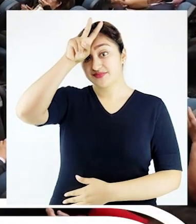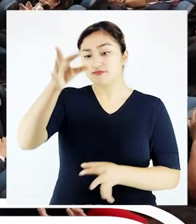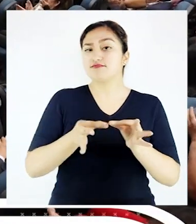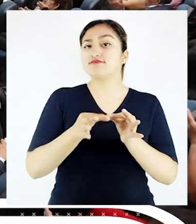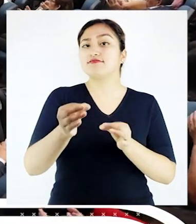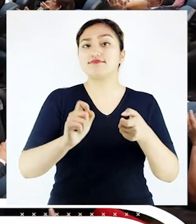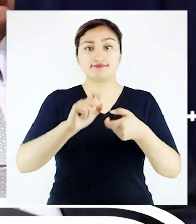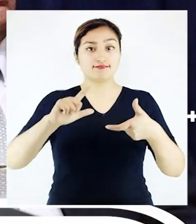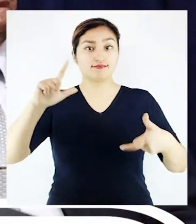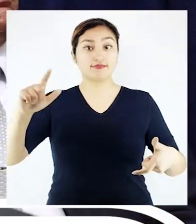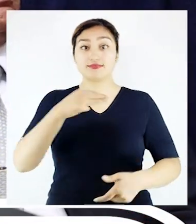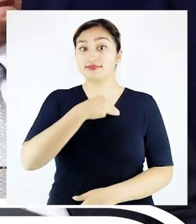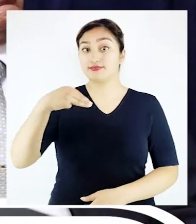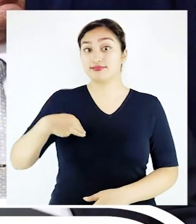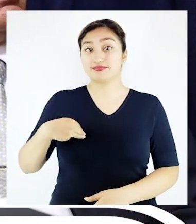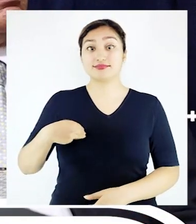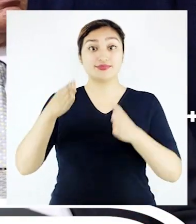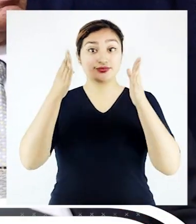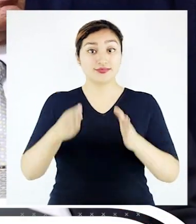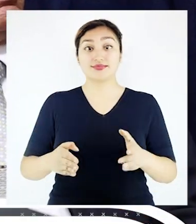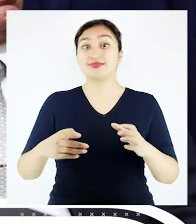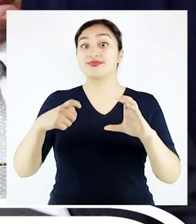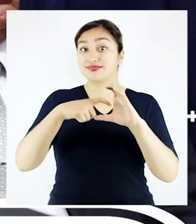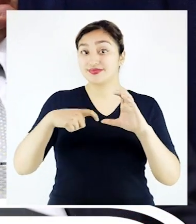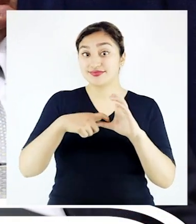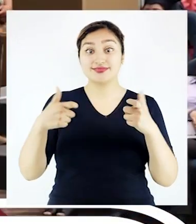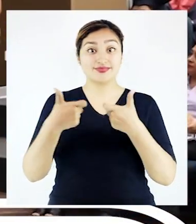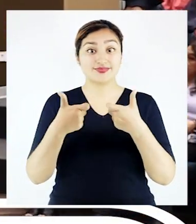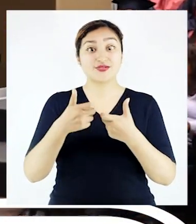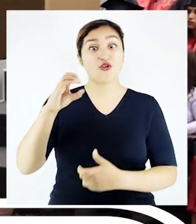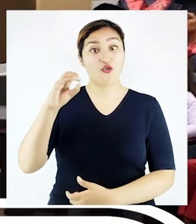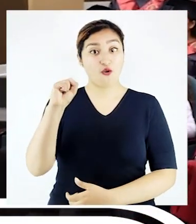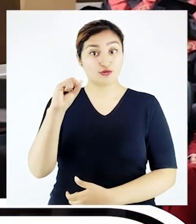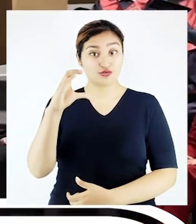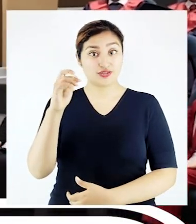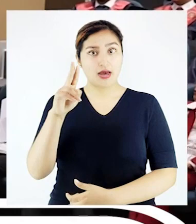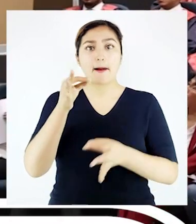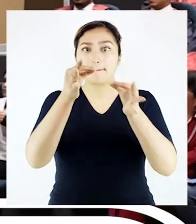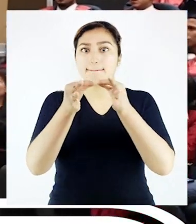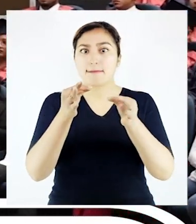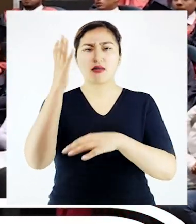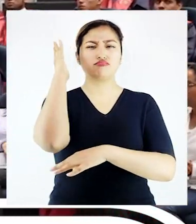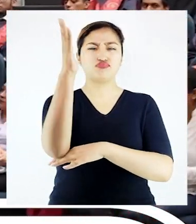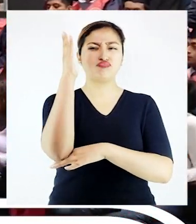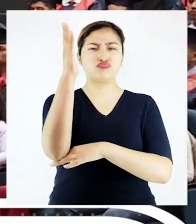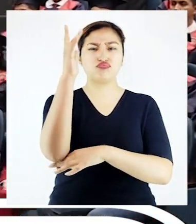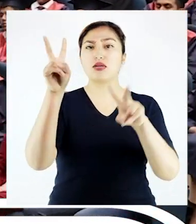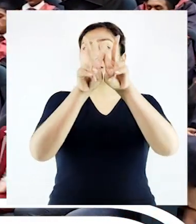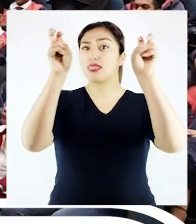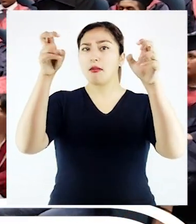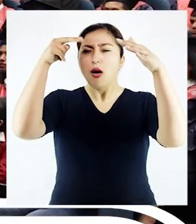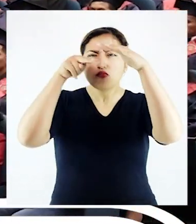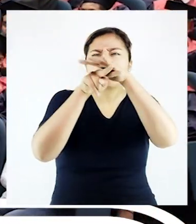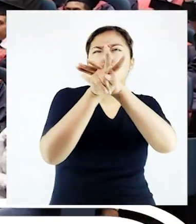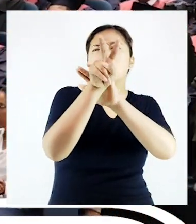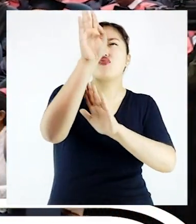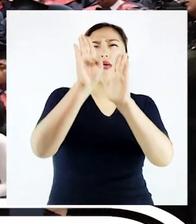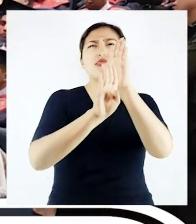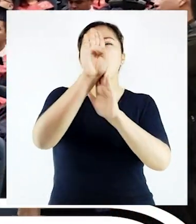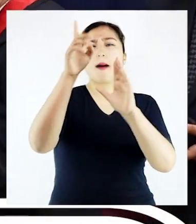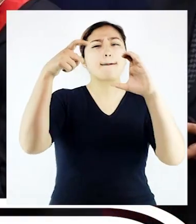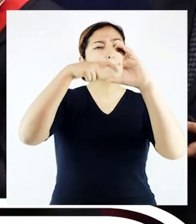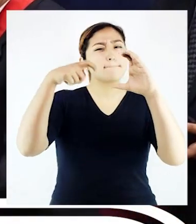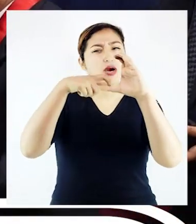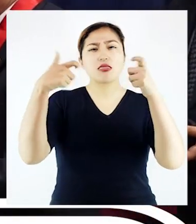Ingenieros del Perú, César la Libertad, el ministro de Energía y Minas, Óscar Vera, presentó su ponencia Visión del desarrollo